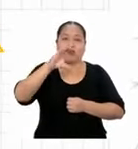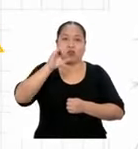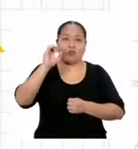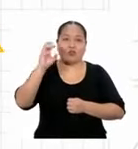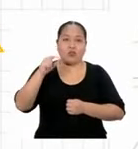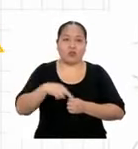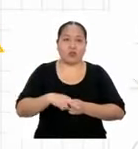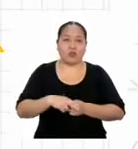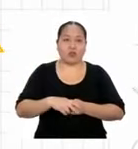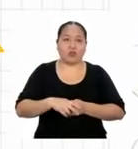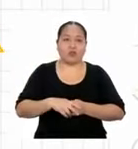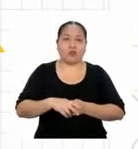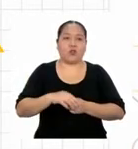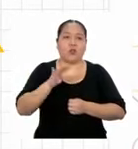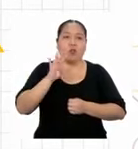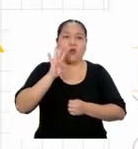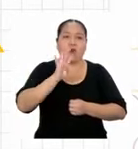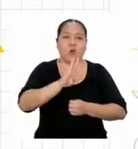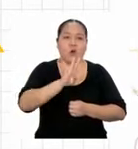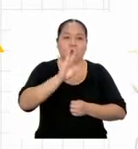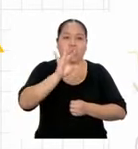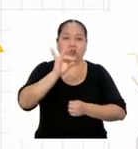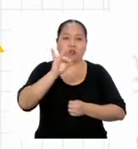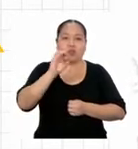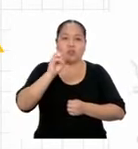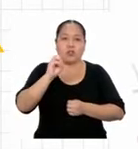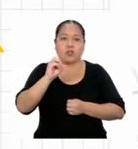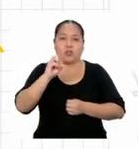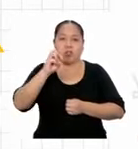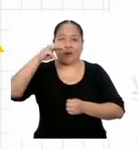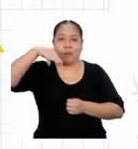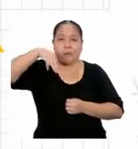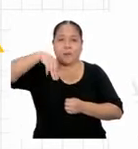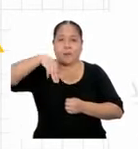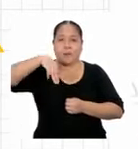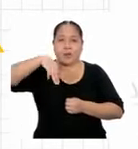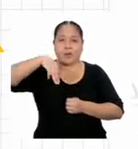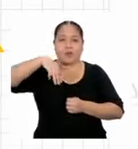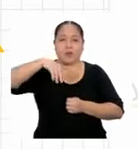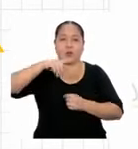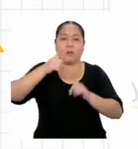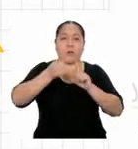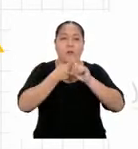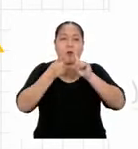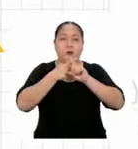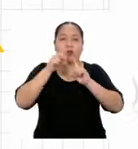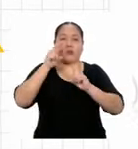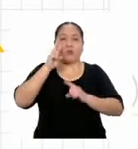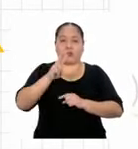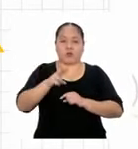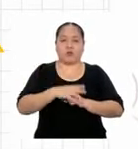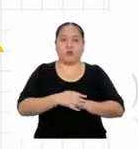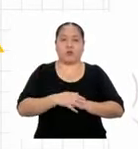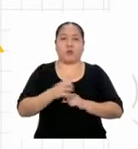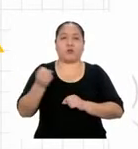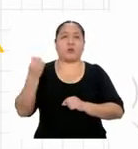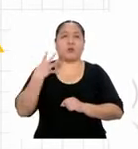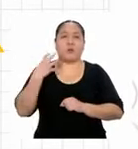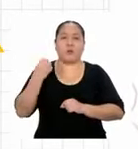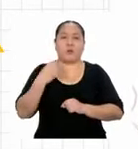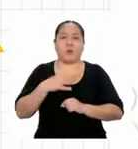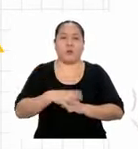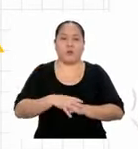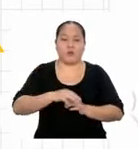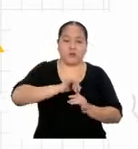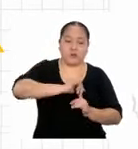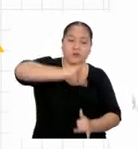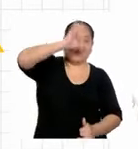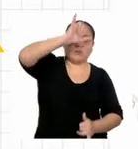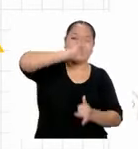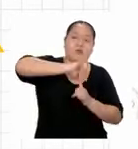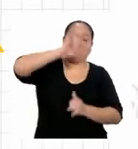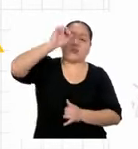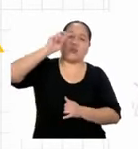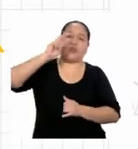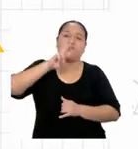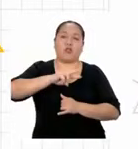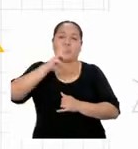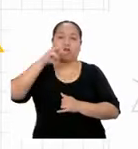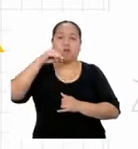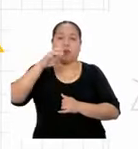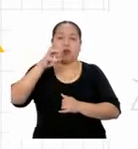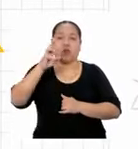480 metros por 2, porque mi abuelito me dijo que el muro va a tener 2 metros de altura.